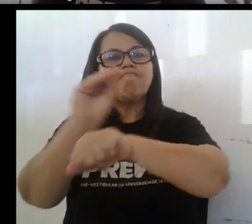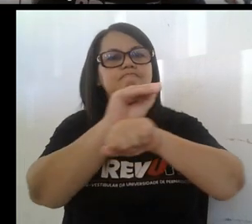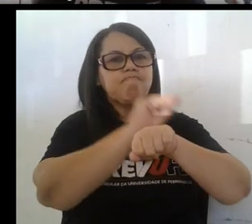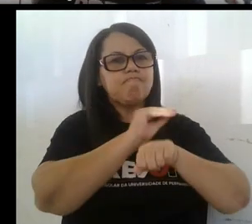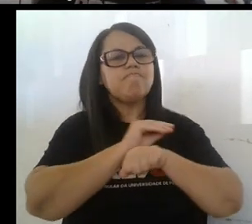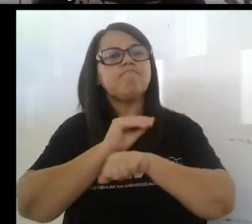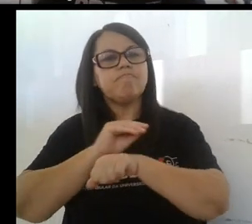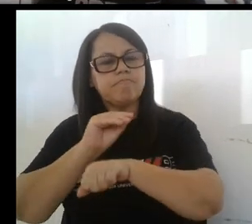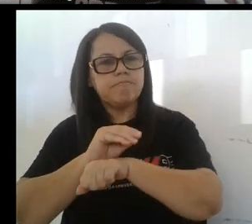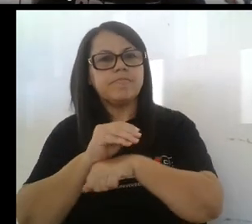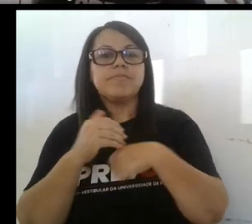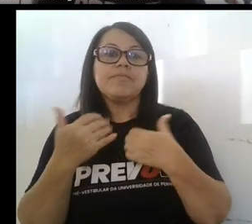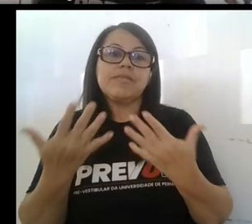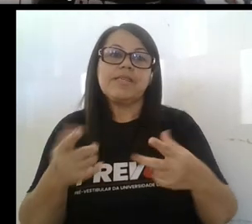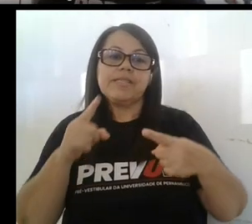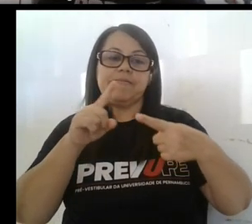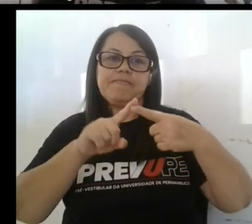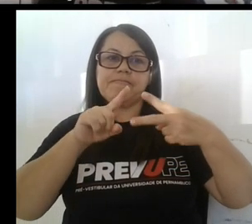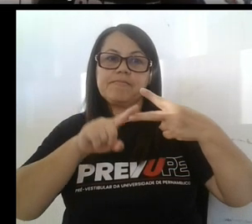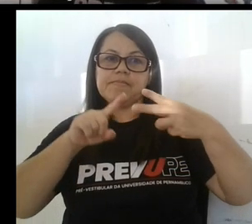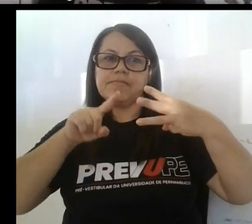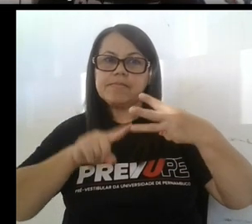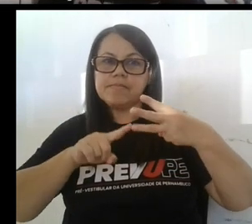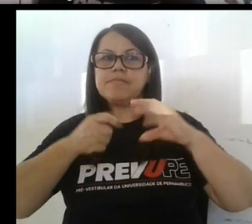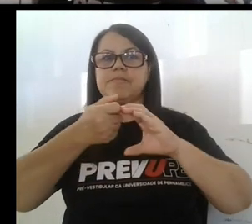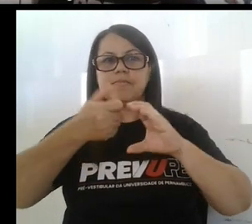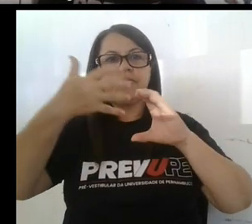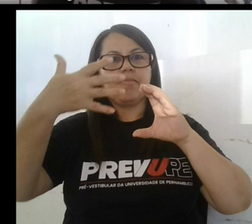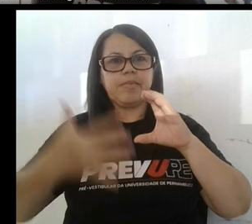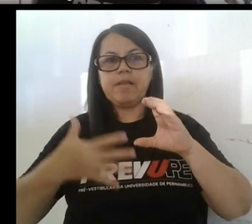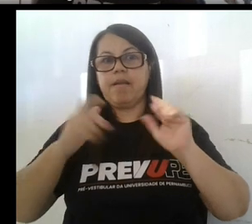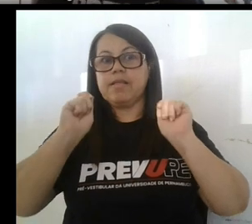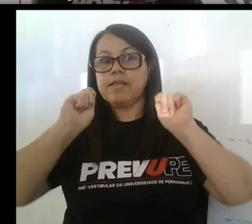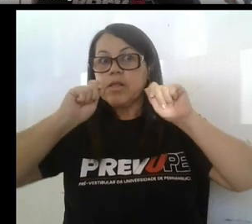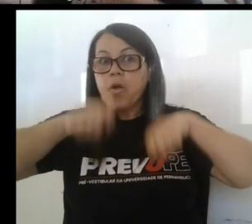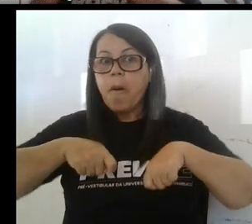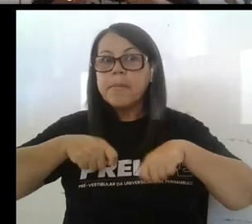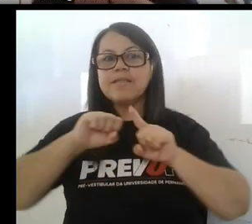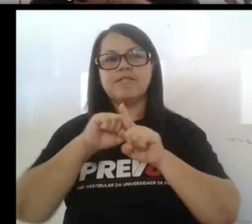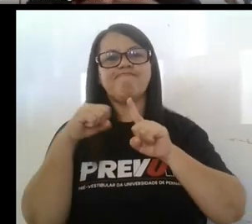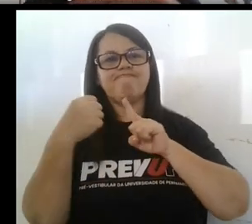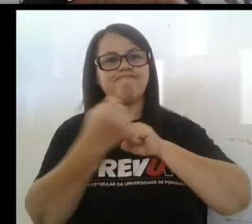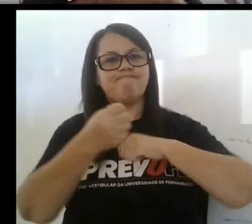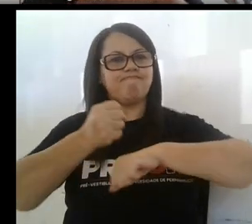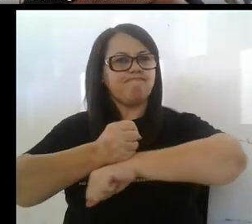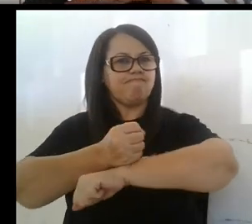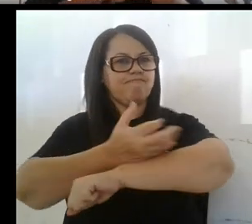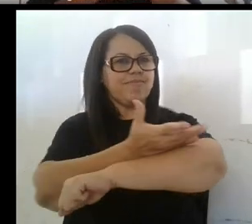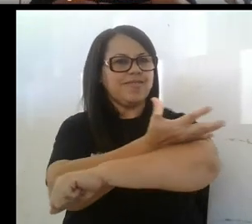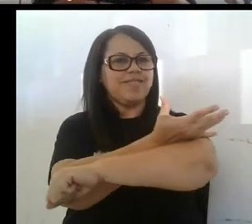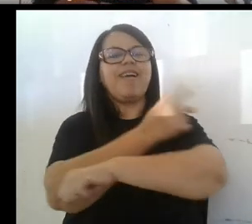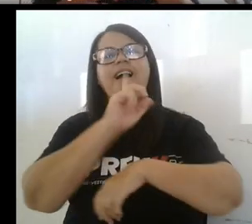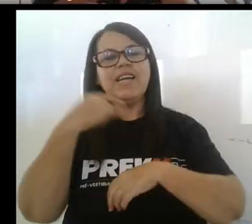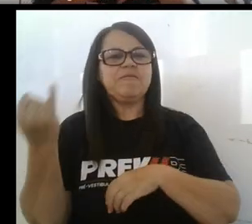los demás. Así es que tres aspectos de estas competencias socioemocionales